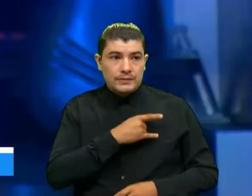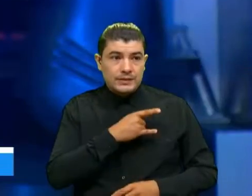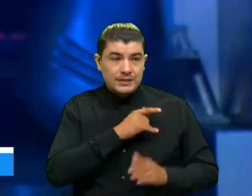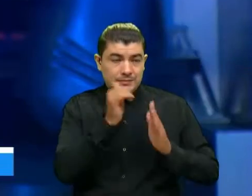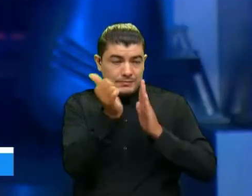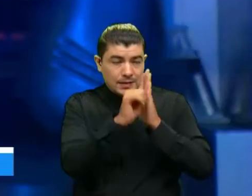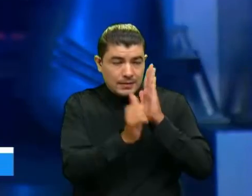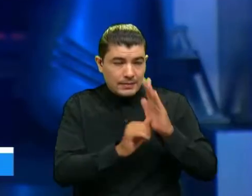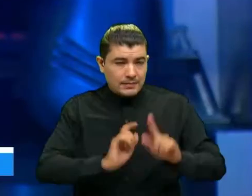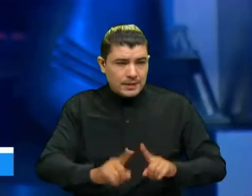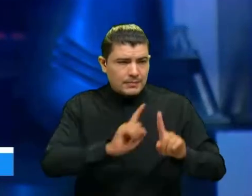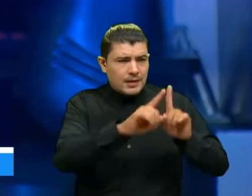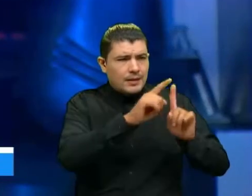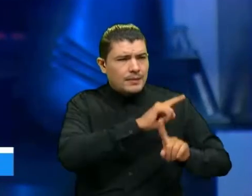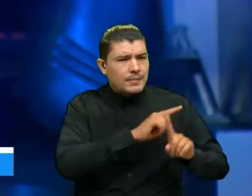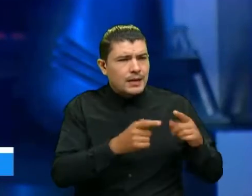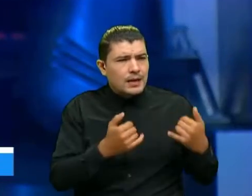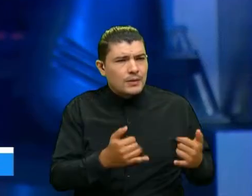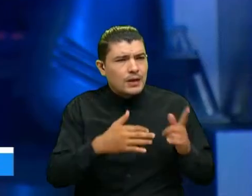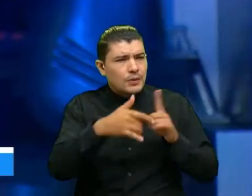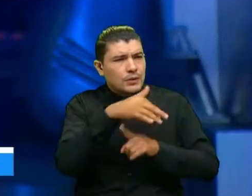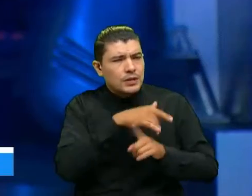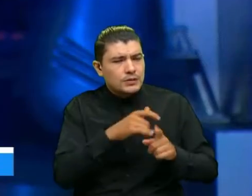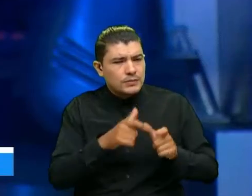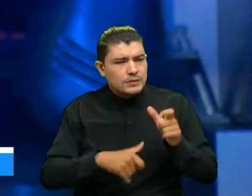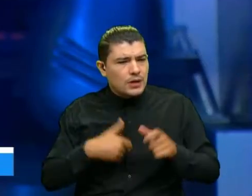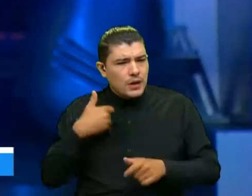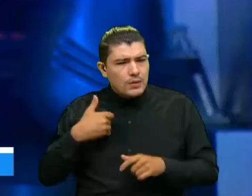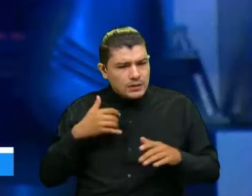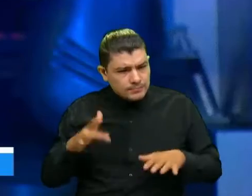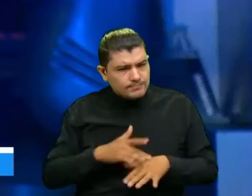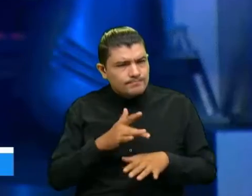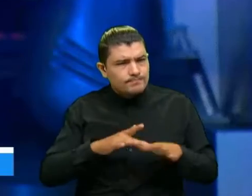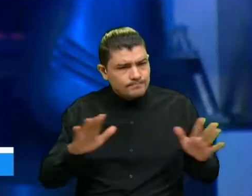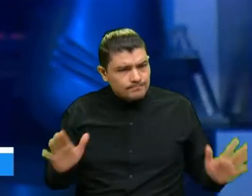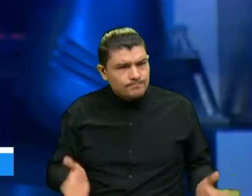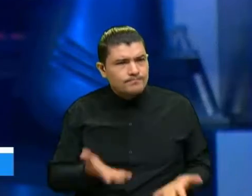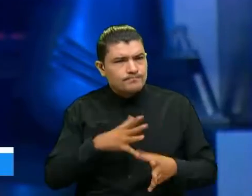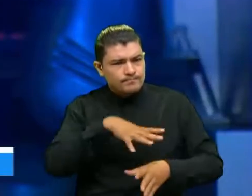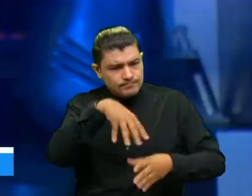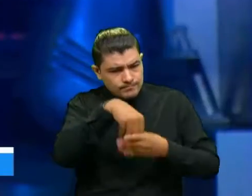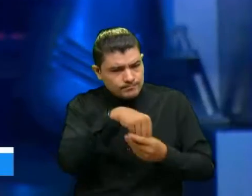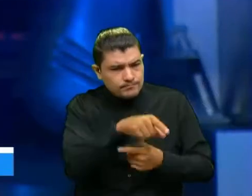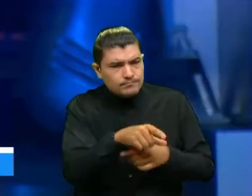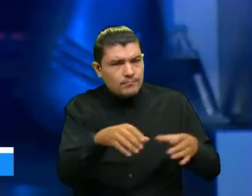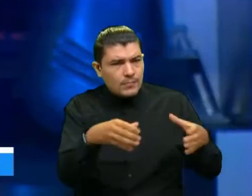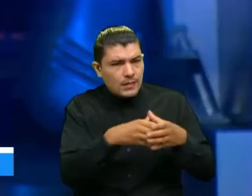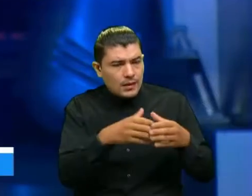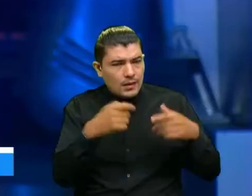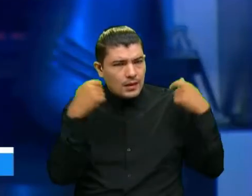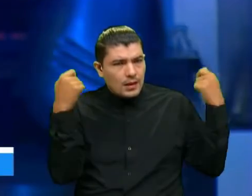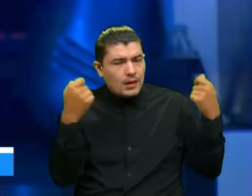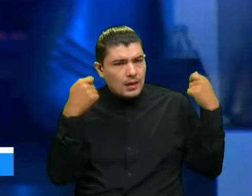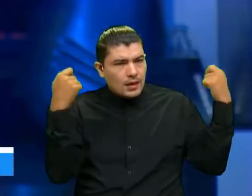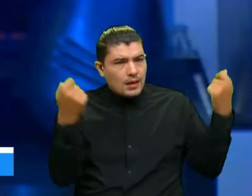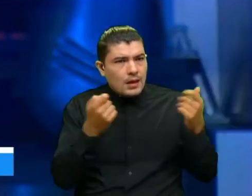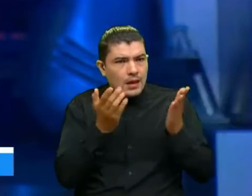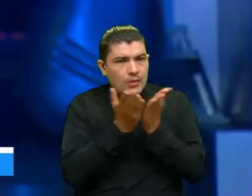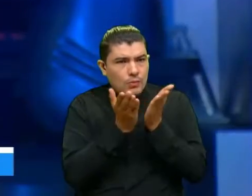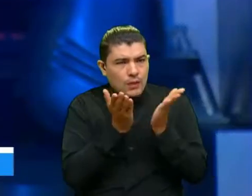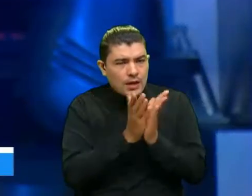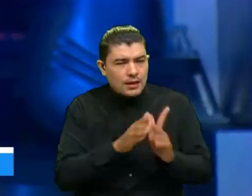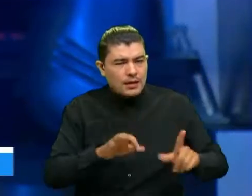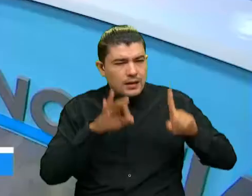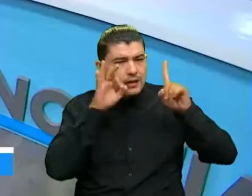en todo este tema de impulsar todos estos jóvenes para que conformen estos semilleros de educación que promuevan una educación